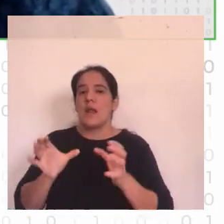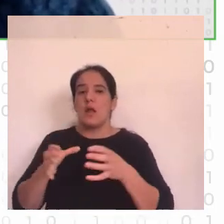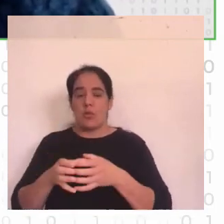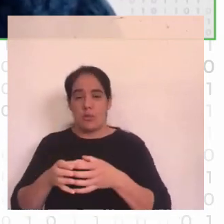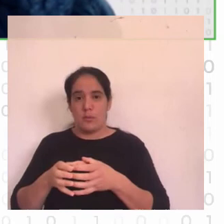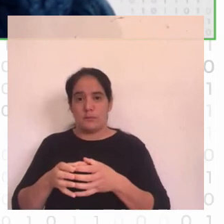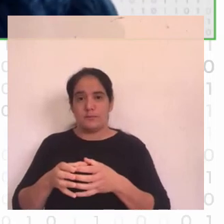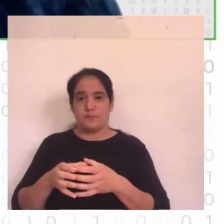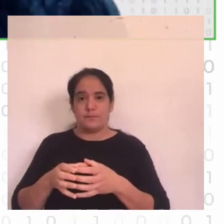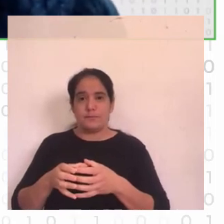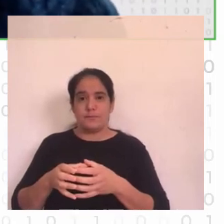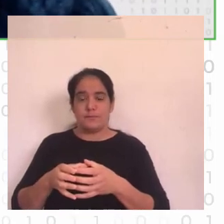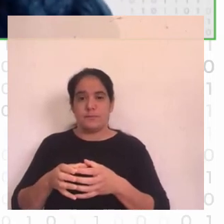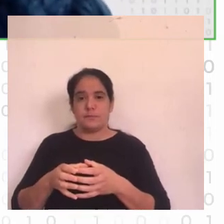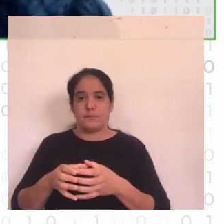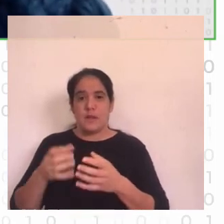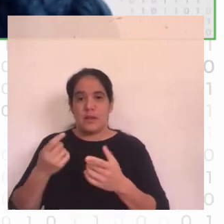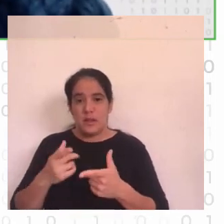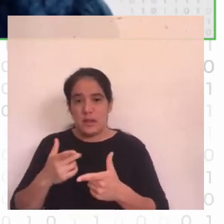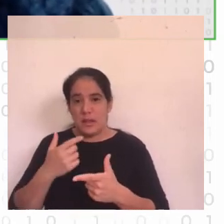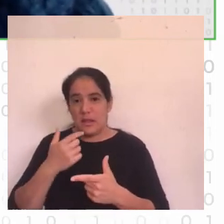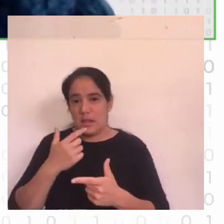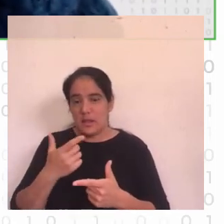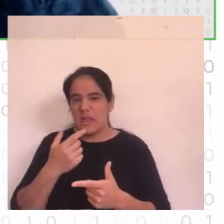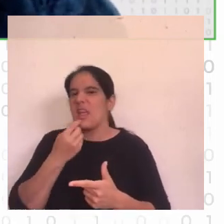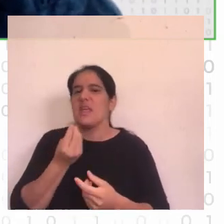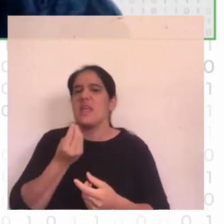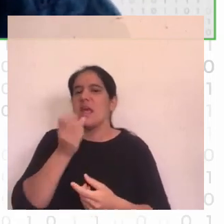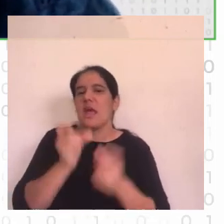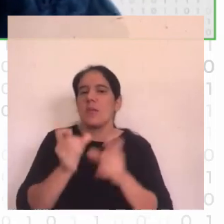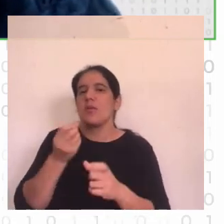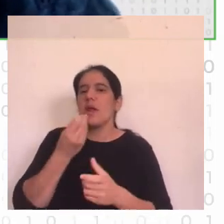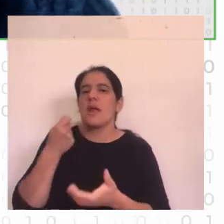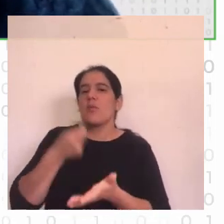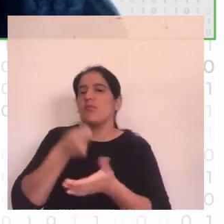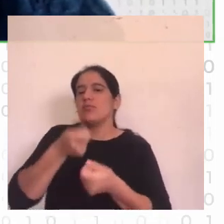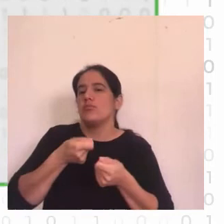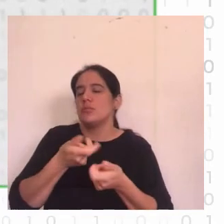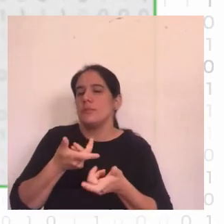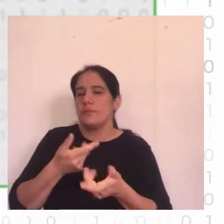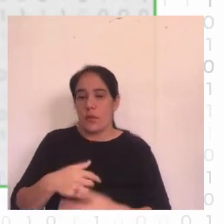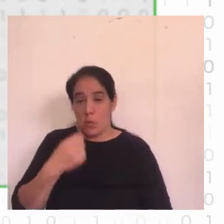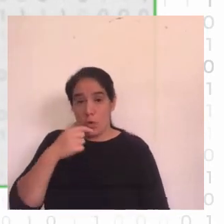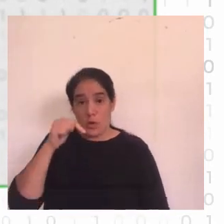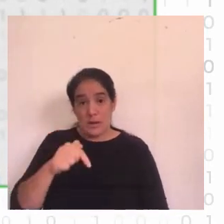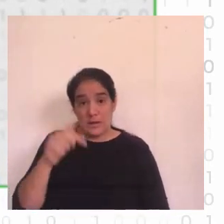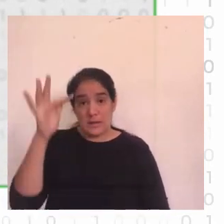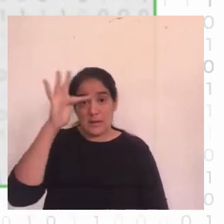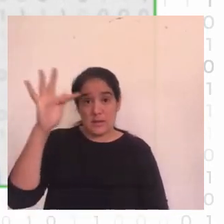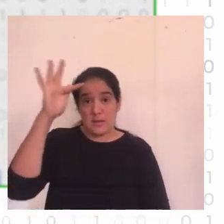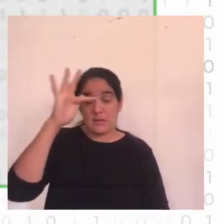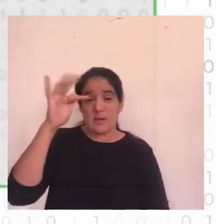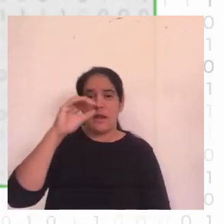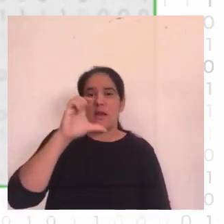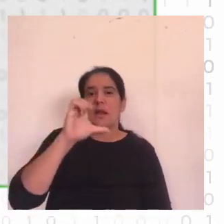contaste cuando hacías la presentación y que fue aportando cada integrante bueno en este taller del MIT